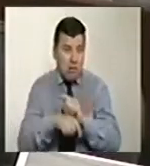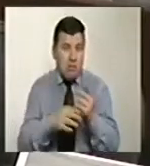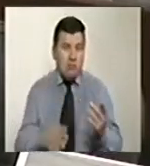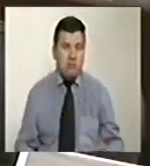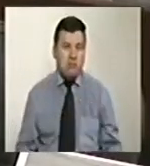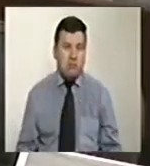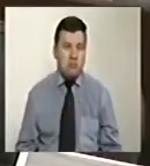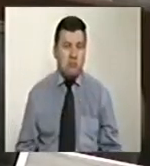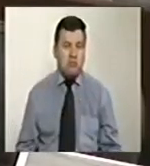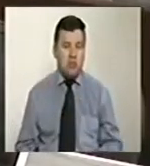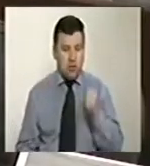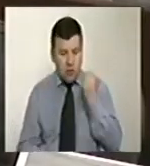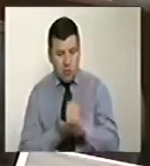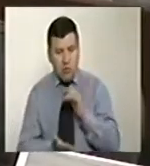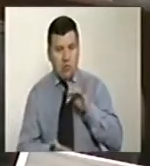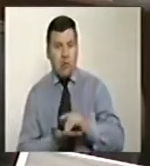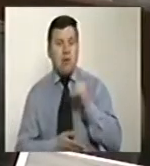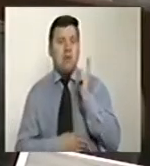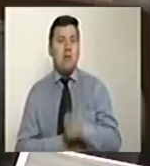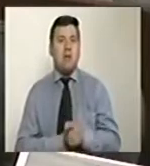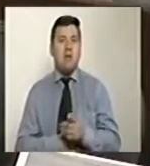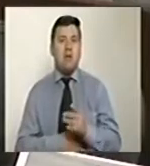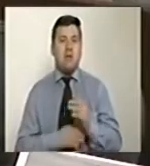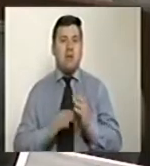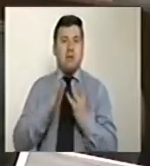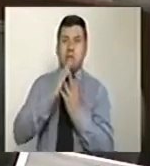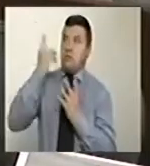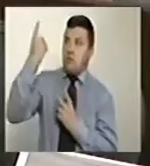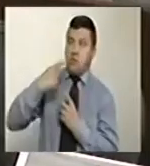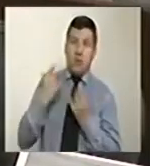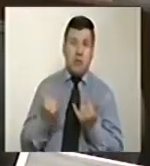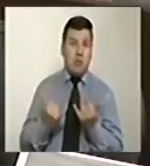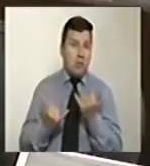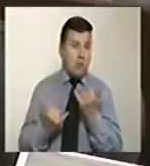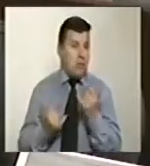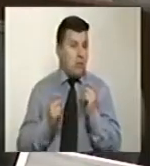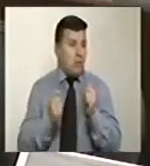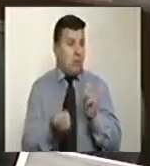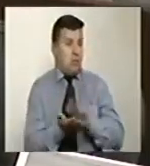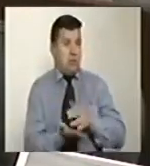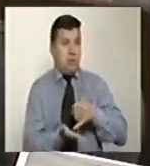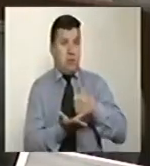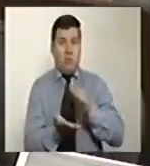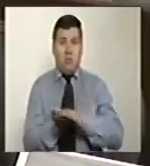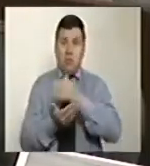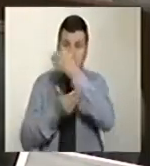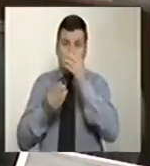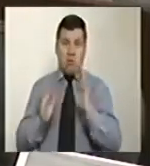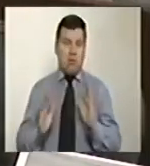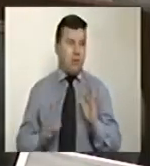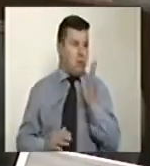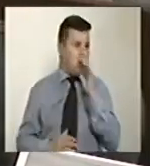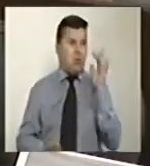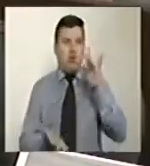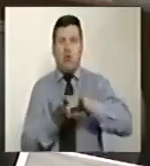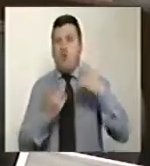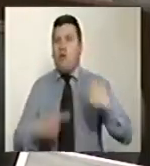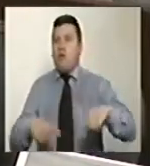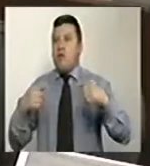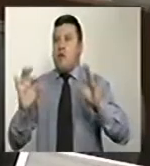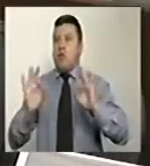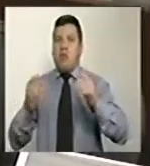que es donde los obligan aquí a venir y dan la orden del Palacio Nariño, como hoy no se entrega el país a las FARC, pues entonces aquí no viene nadie.